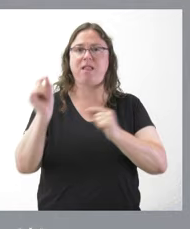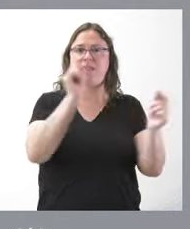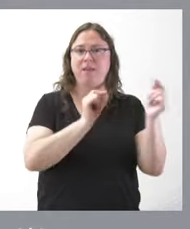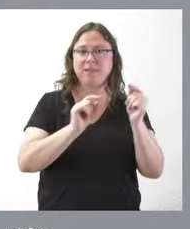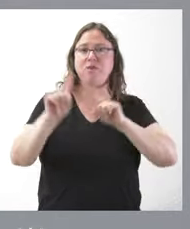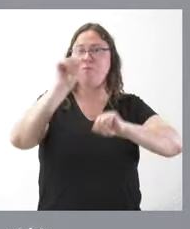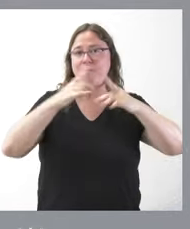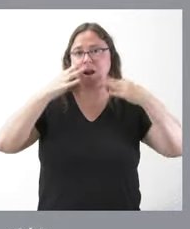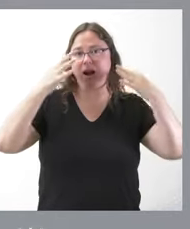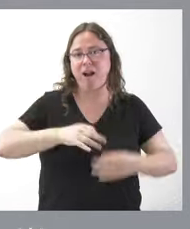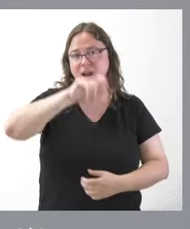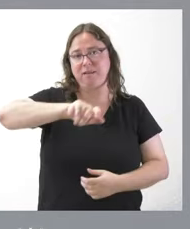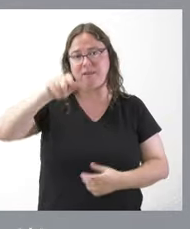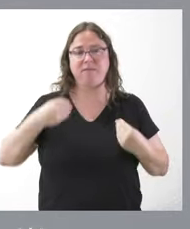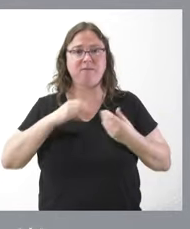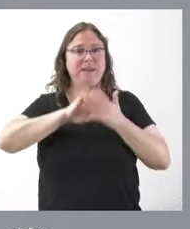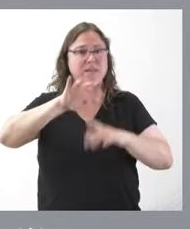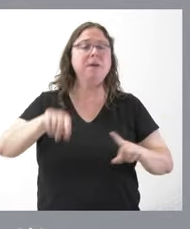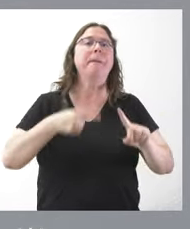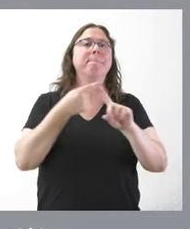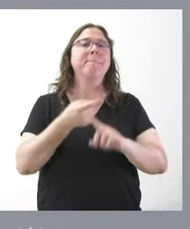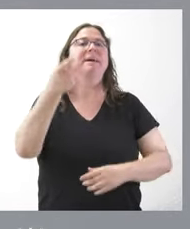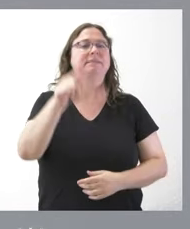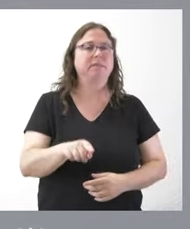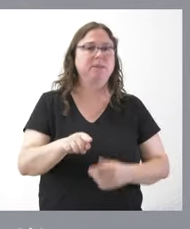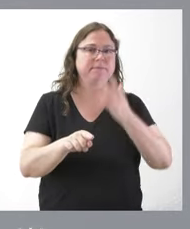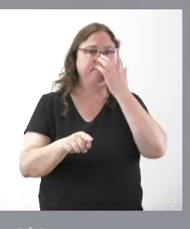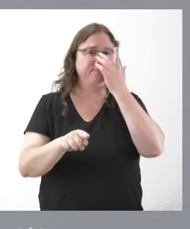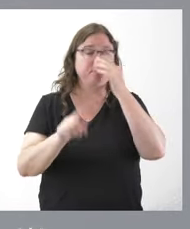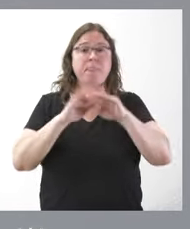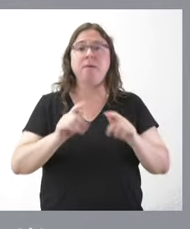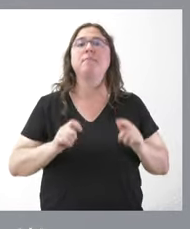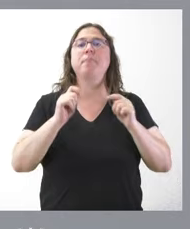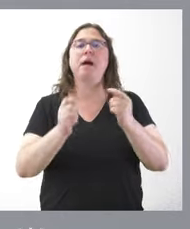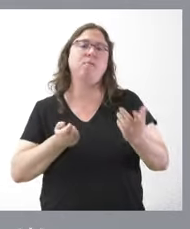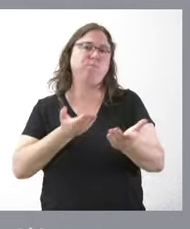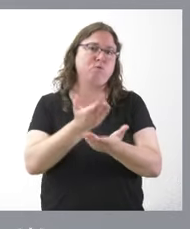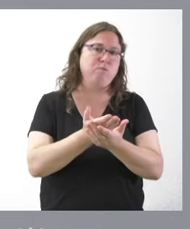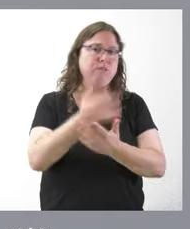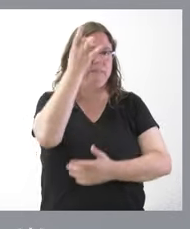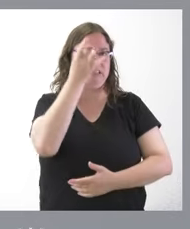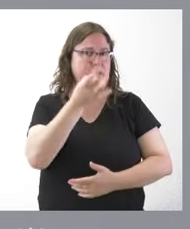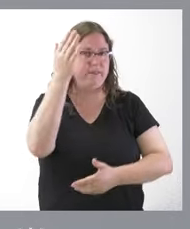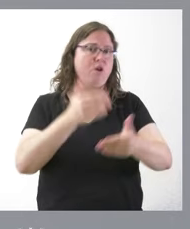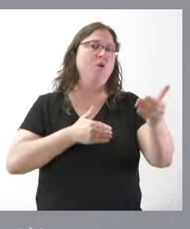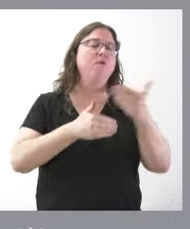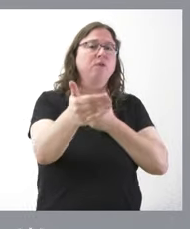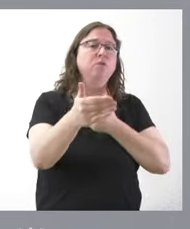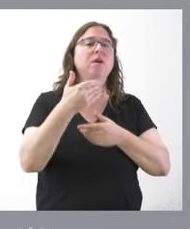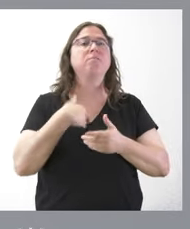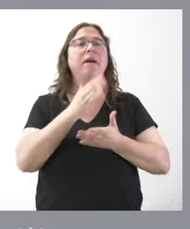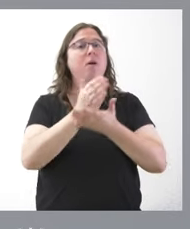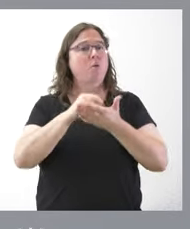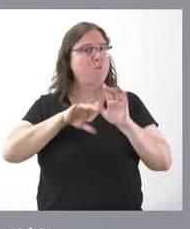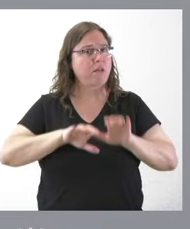problemas reales de la gente de Castilla y León, sino también para aportar propuestas, iniciativas de futuro en una comunidad que creemos que avanza